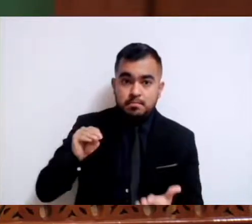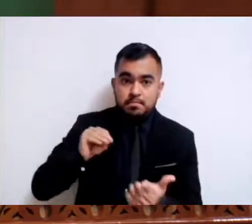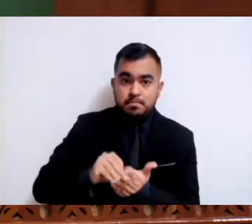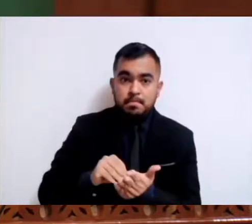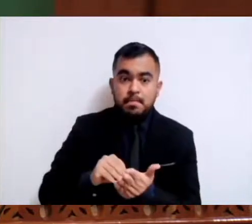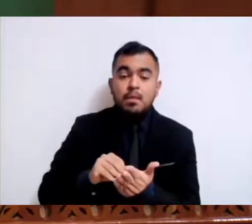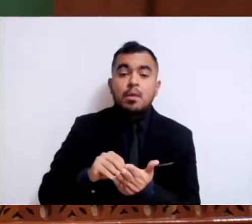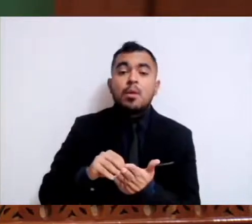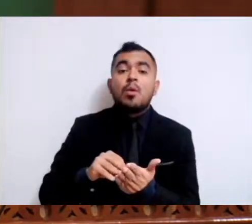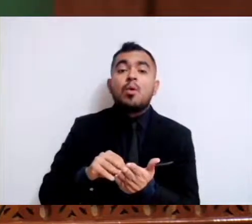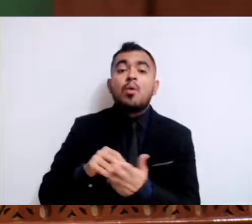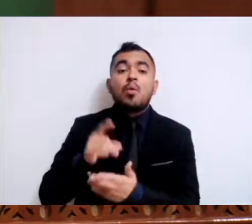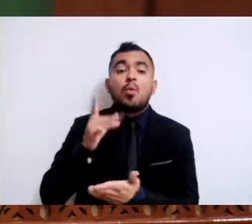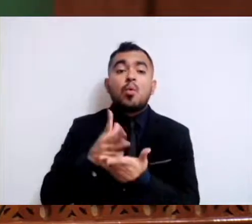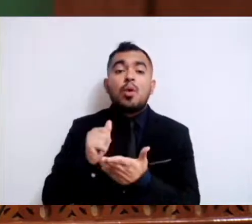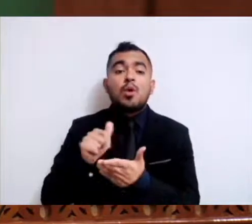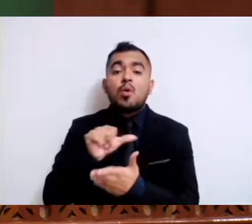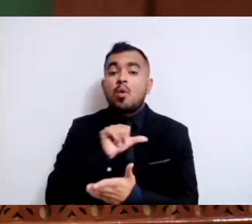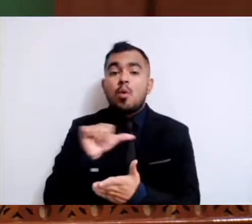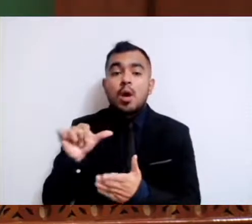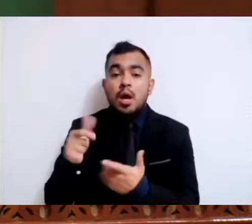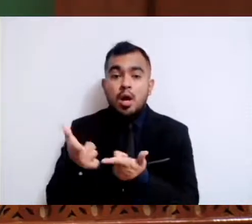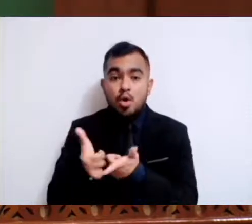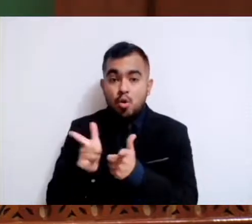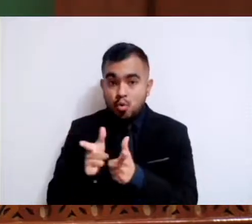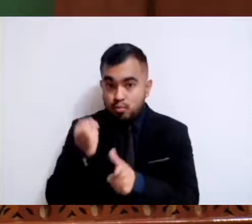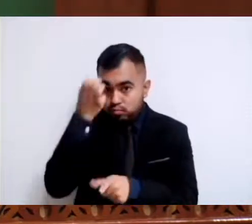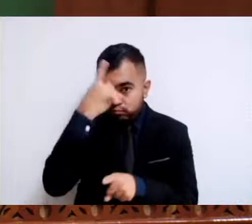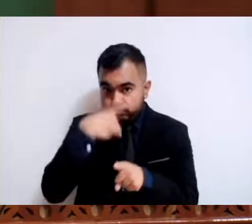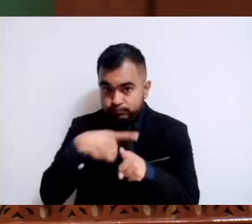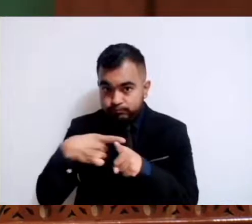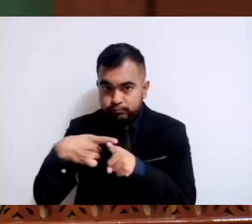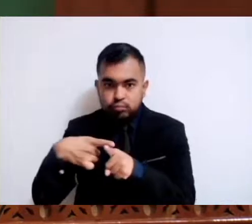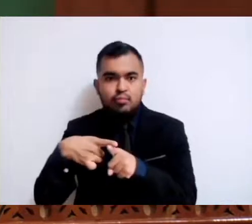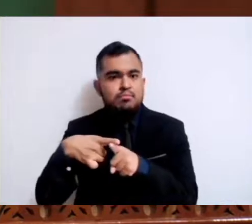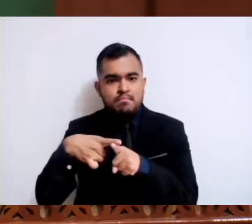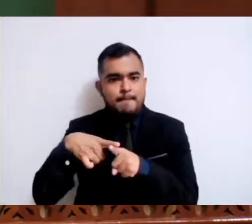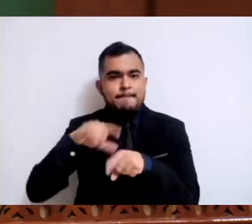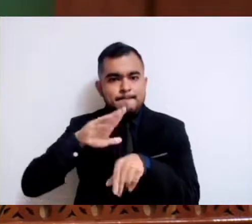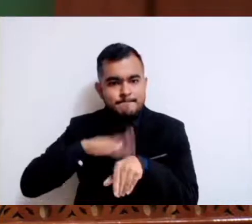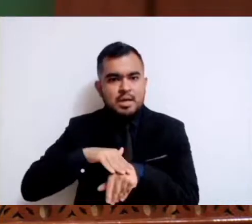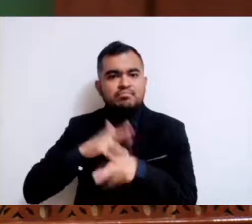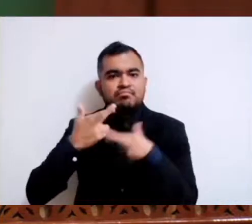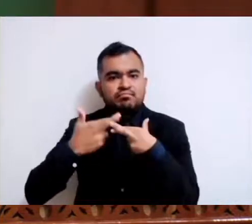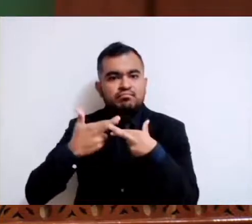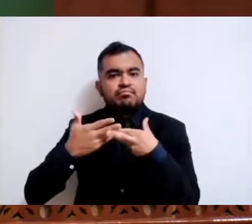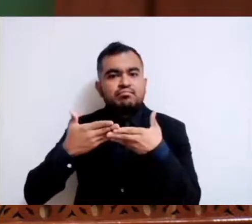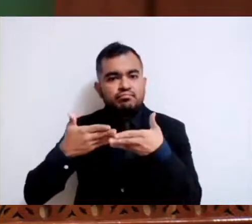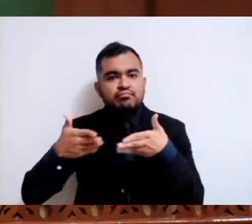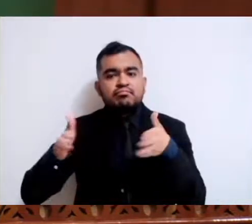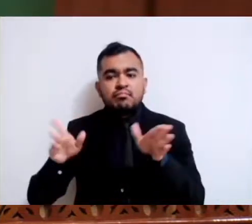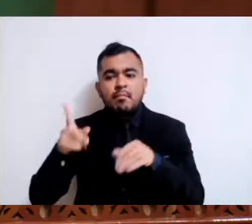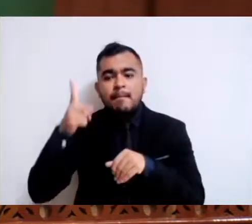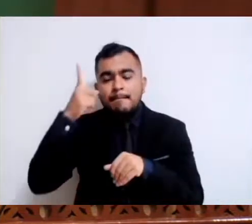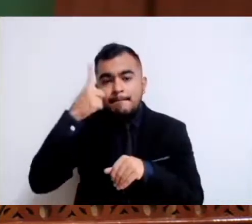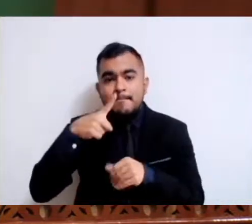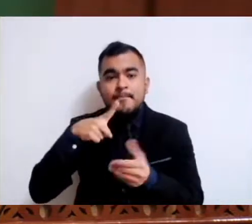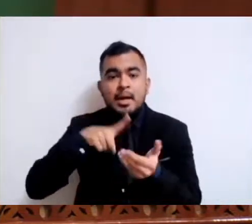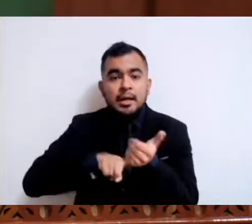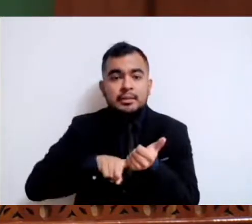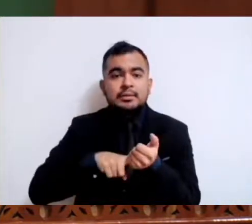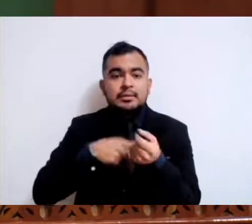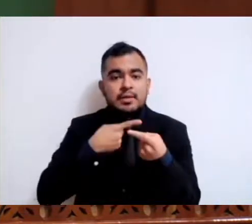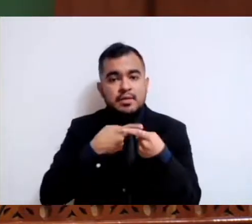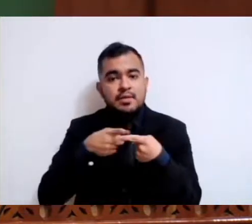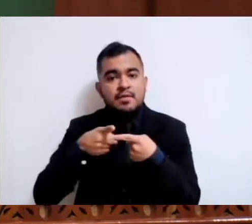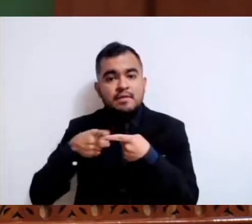al grupo disciplinario, sino que se amplía con la intervención y decisión de diferentes instituciones